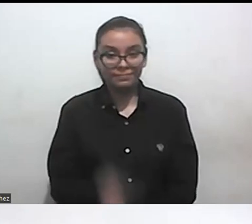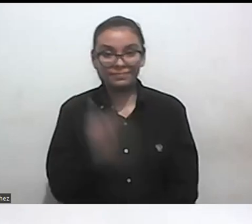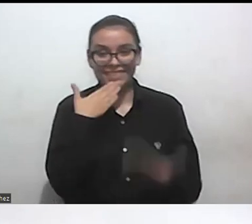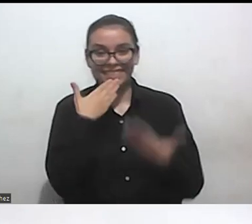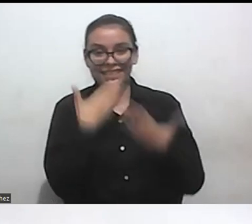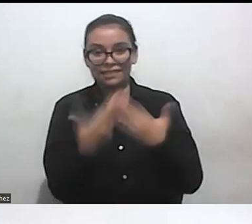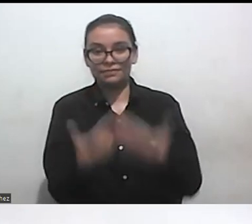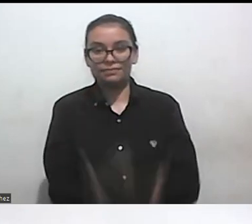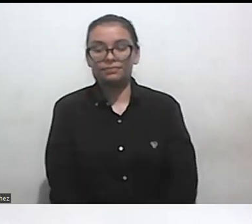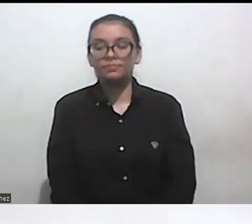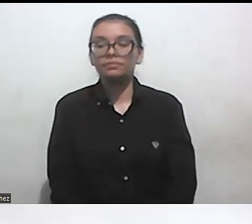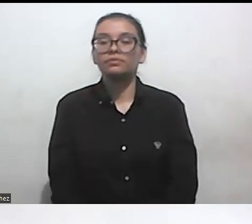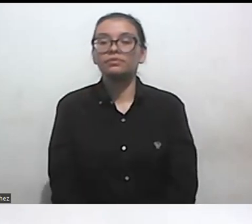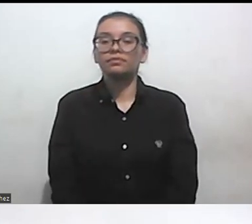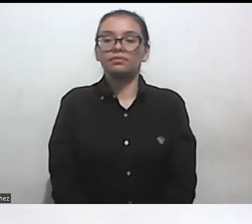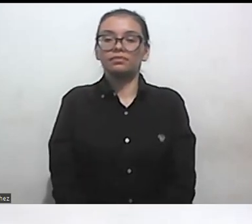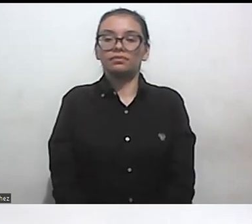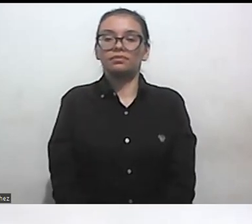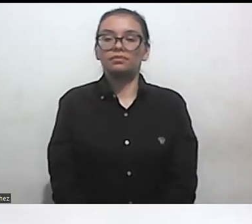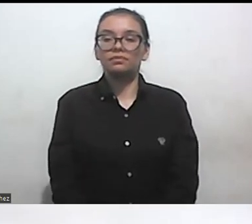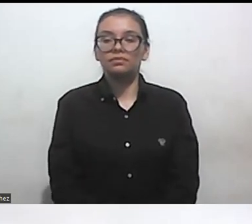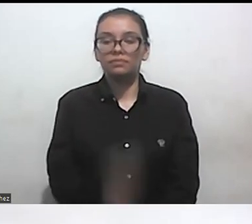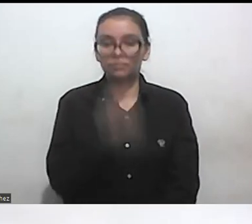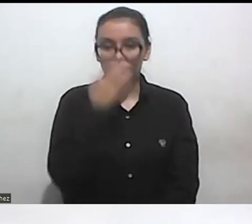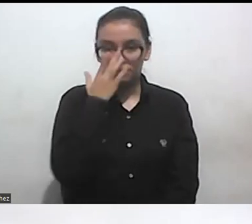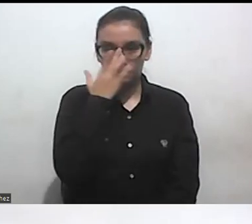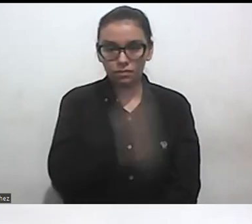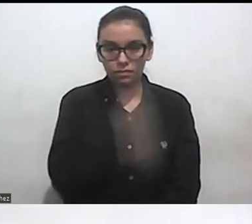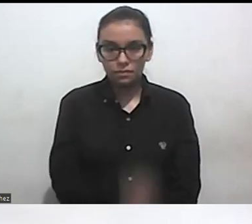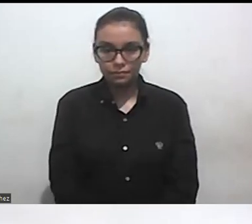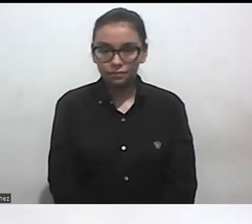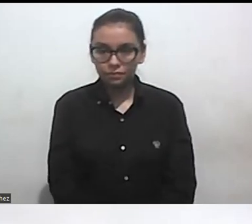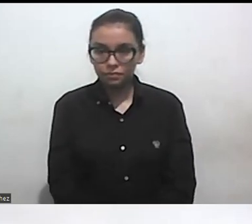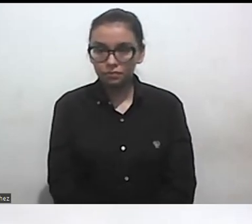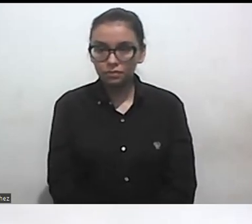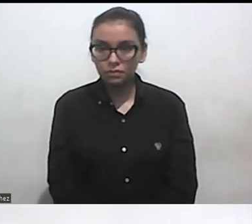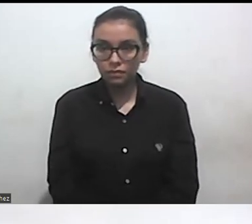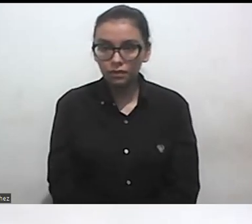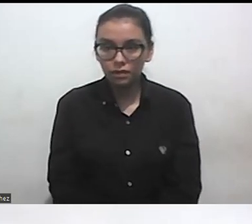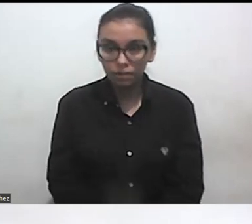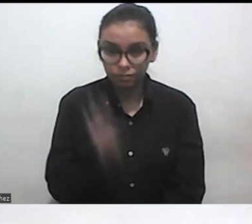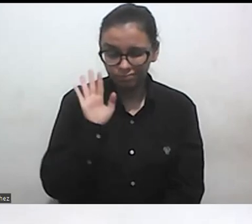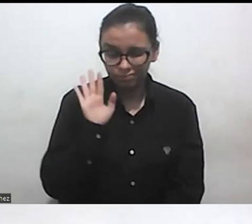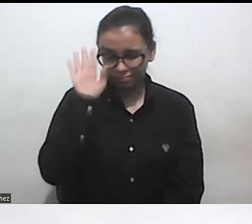muchas gracias teresa algo que yo quería agregar si me permiten